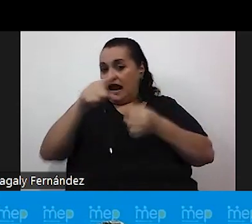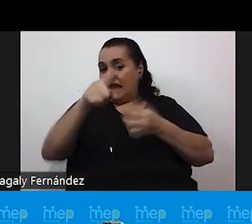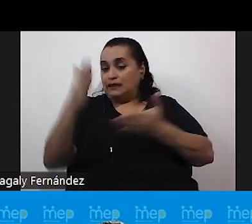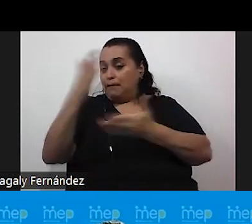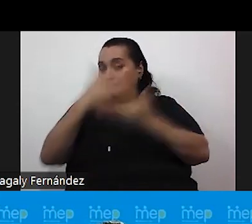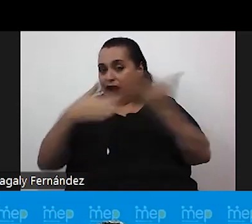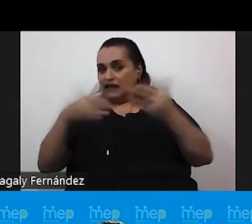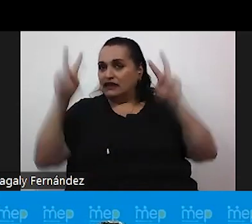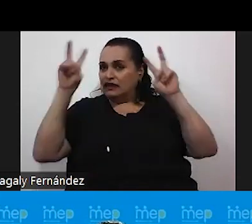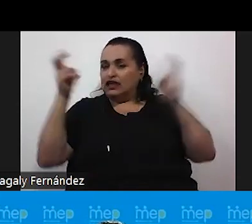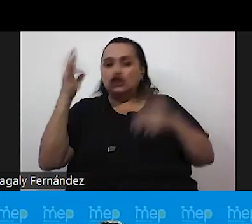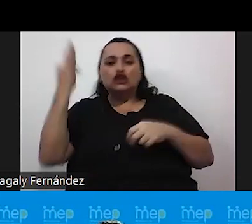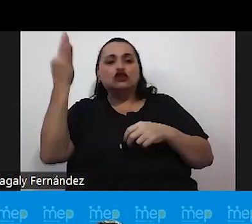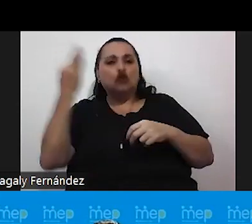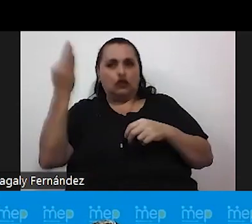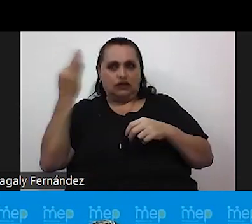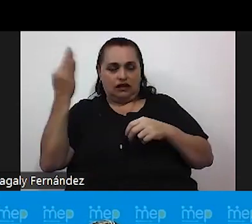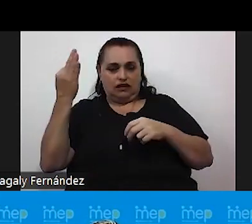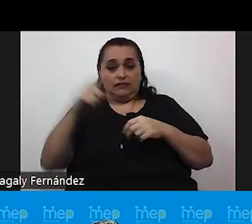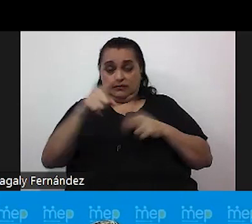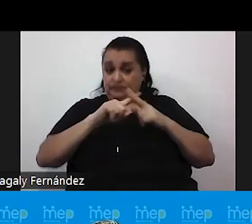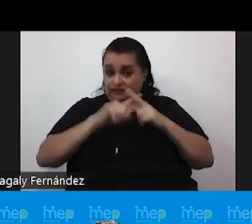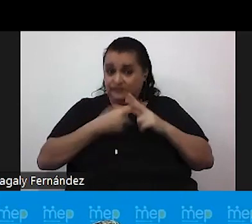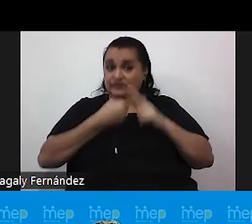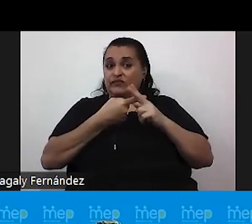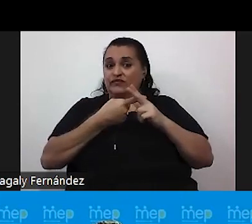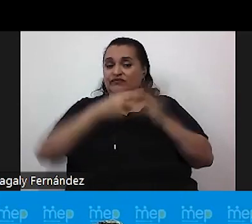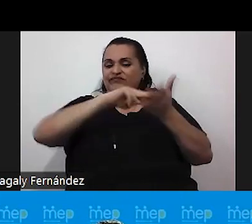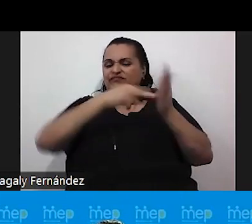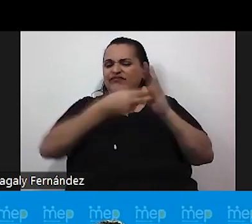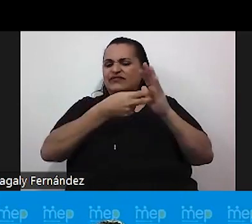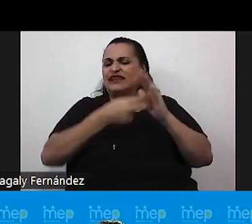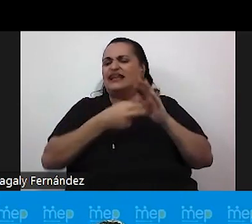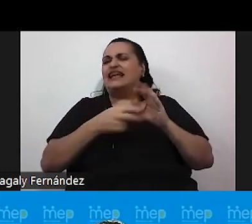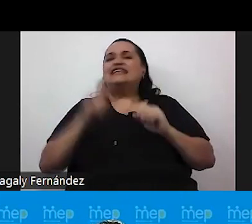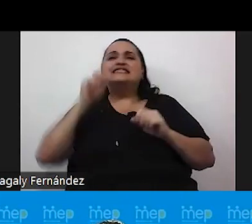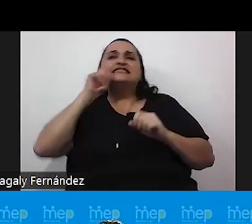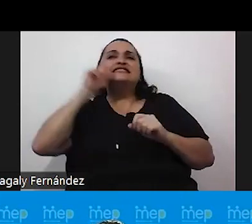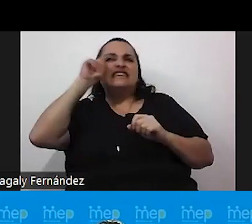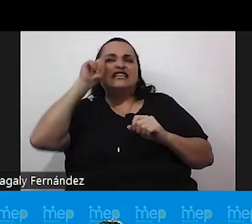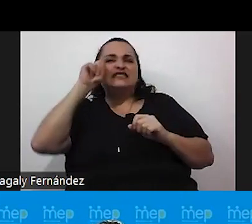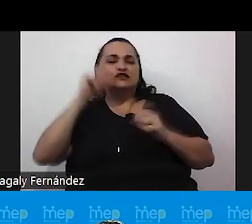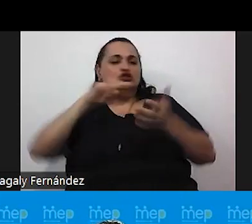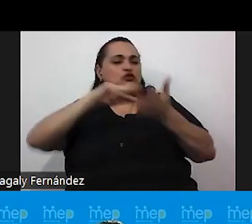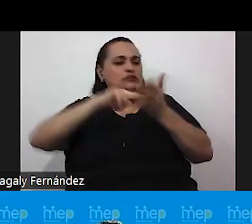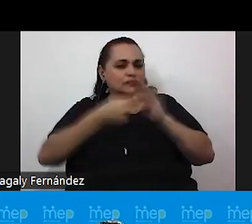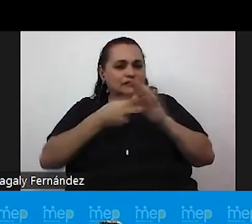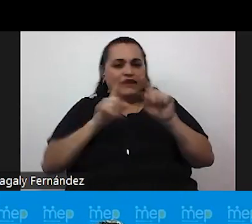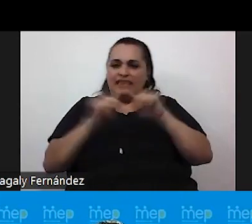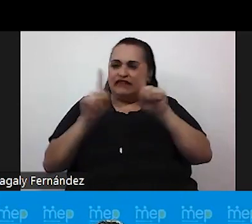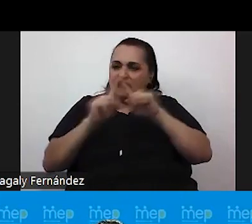teórica. Y aquí empezamos con la definición de sexo, que refiere a algunas diferencias biológicas,